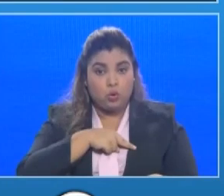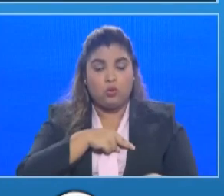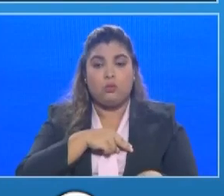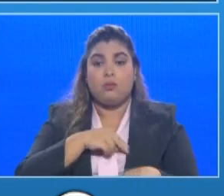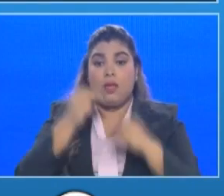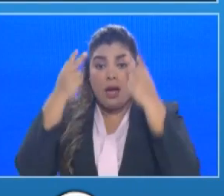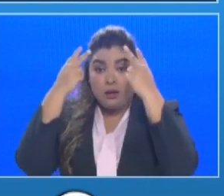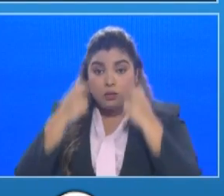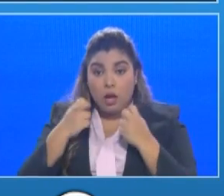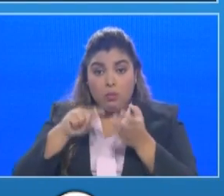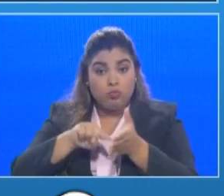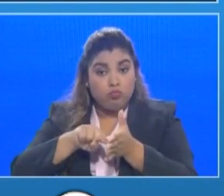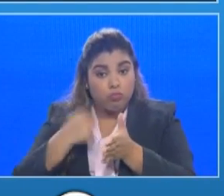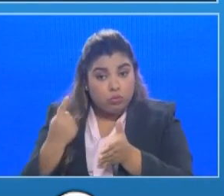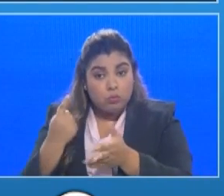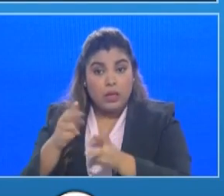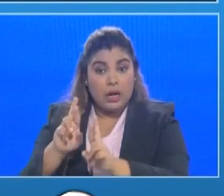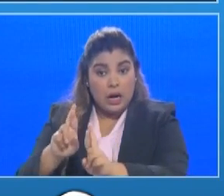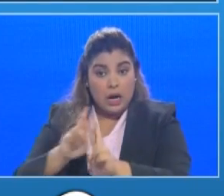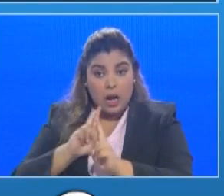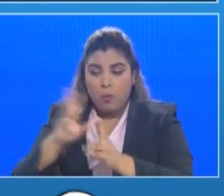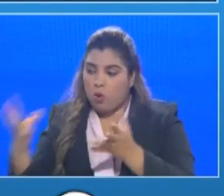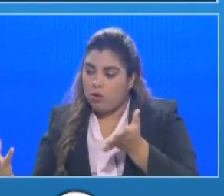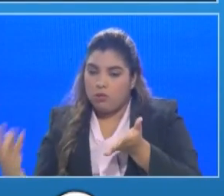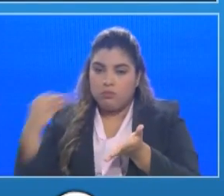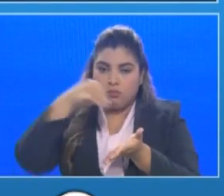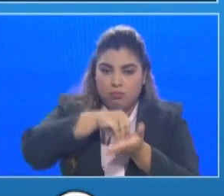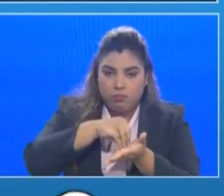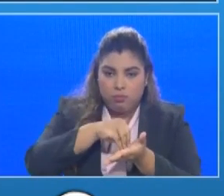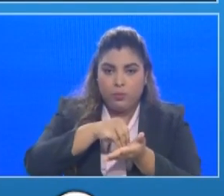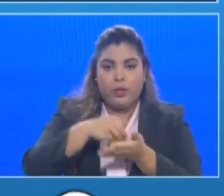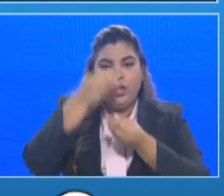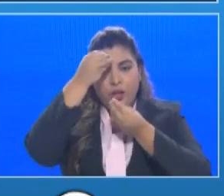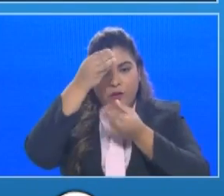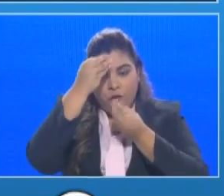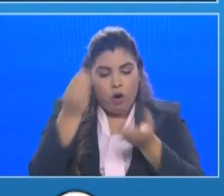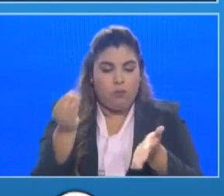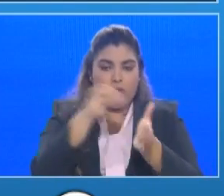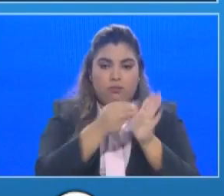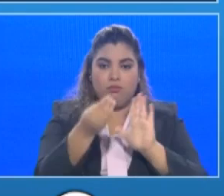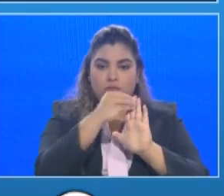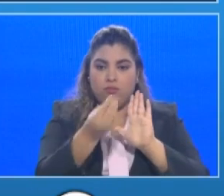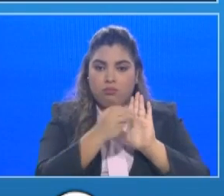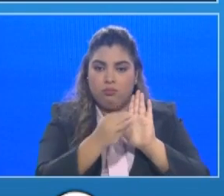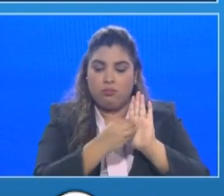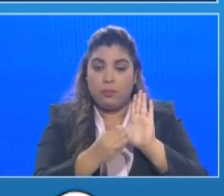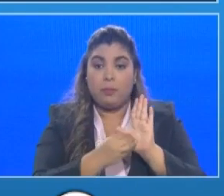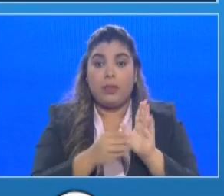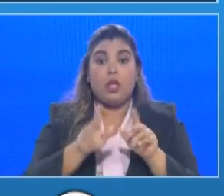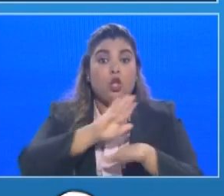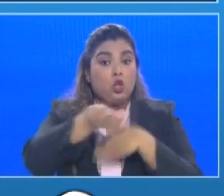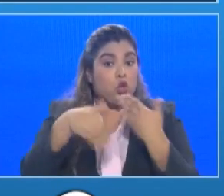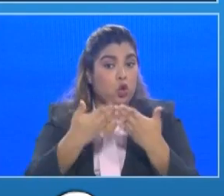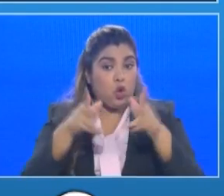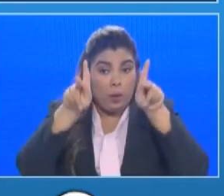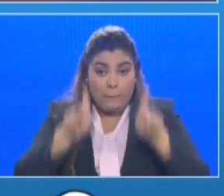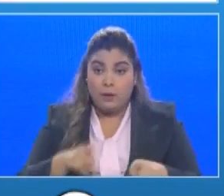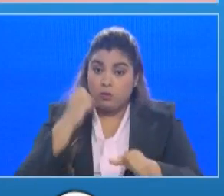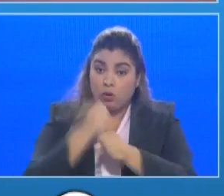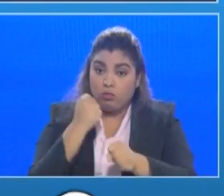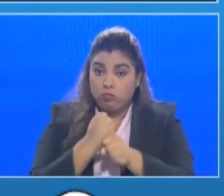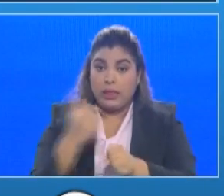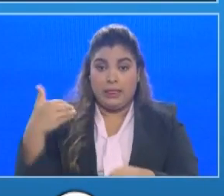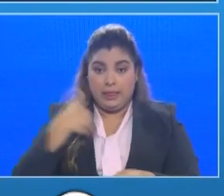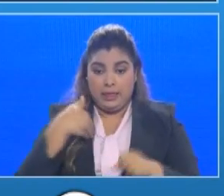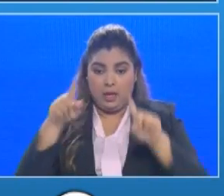tanto que inmediatamente los equipos de respuesta rápido tienen tablets y en las tablets inmediatamente que se